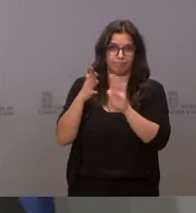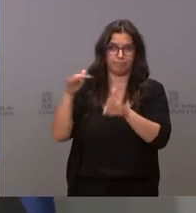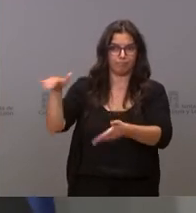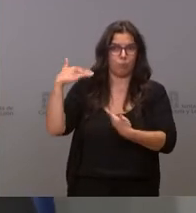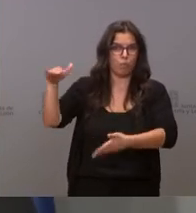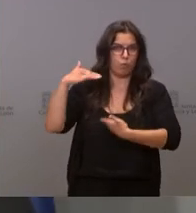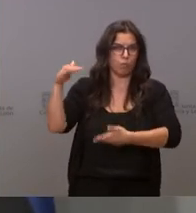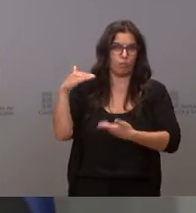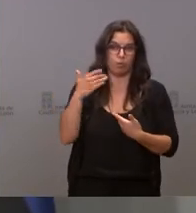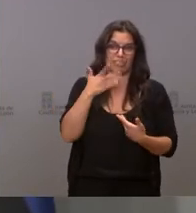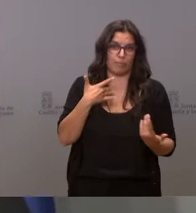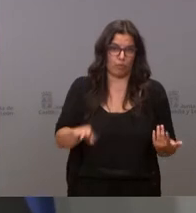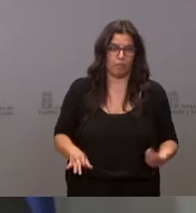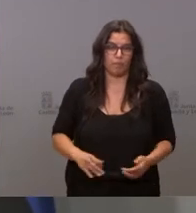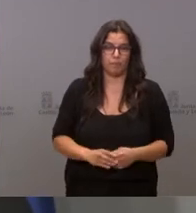medida de lo posible.